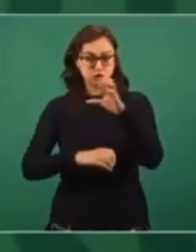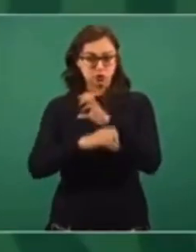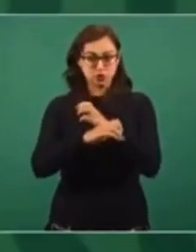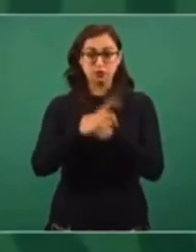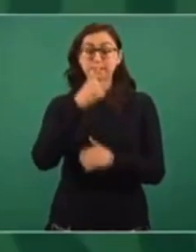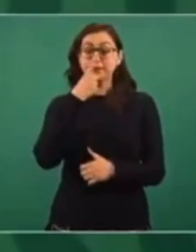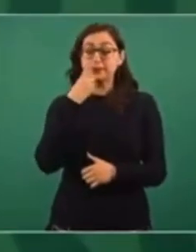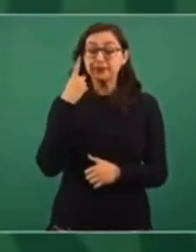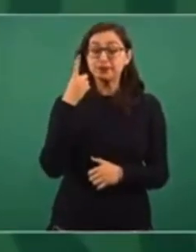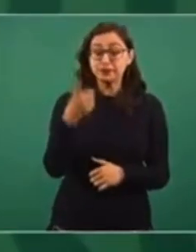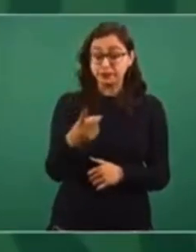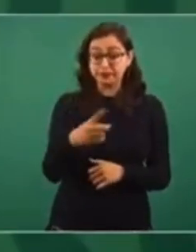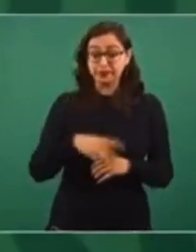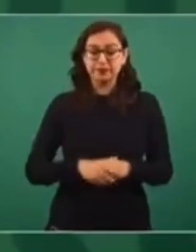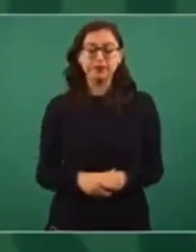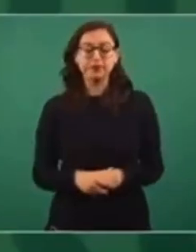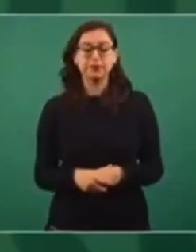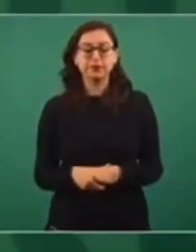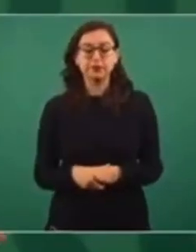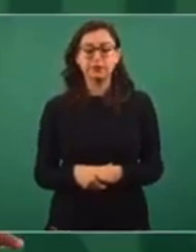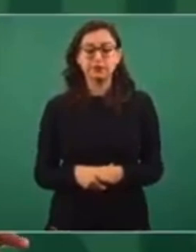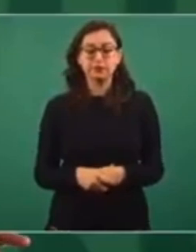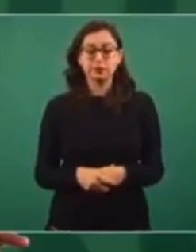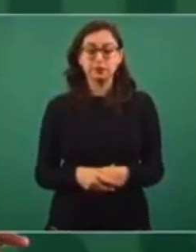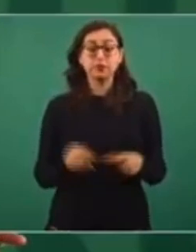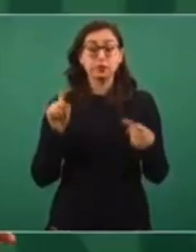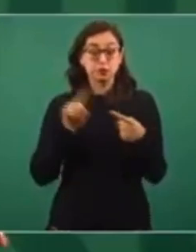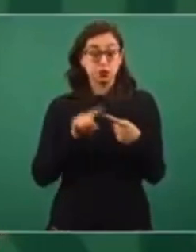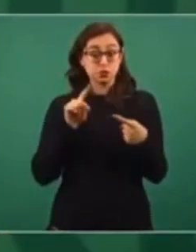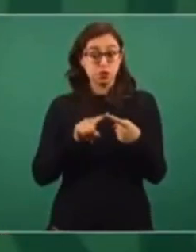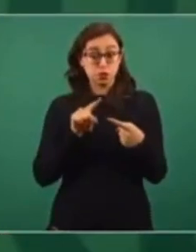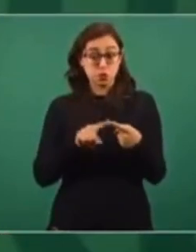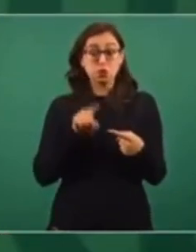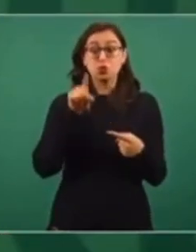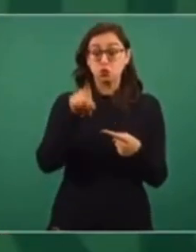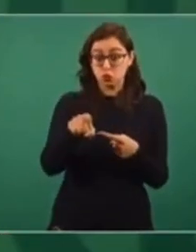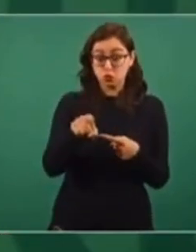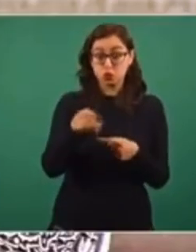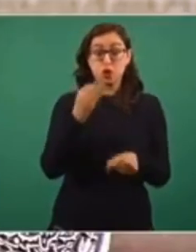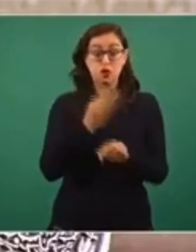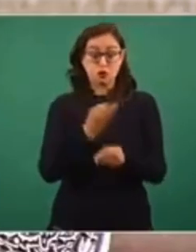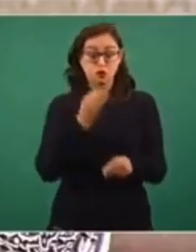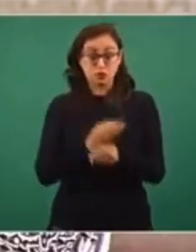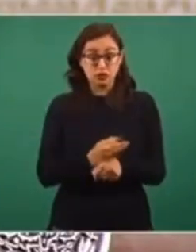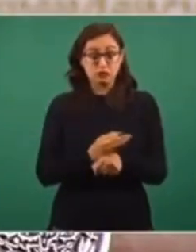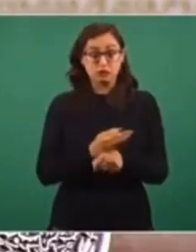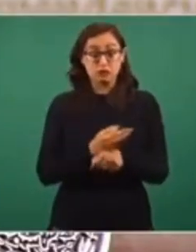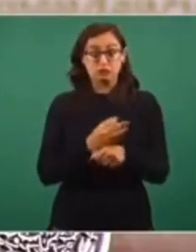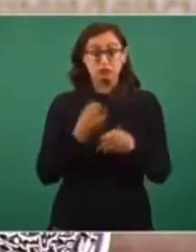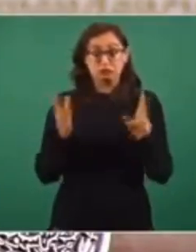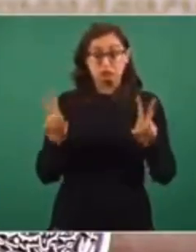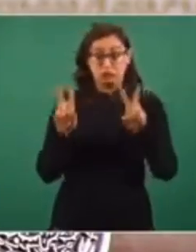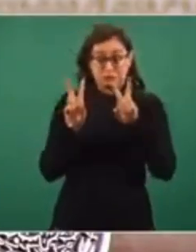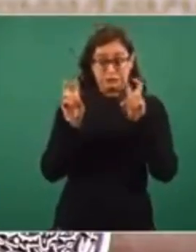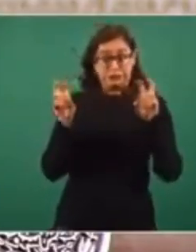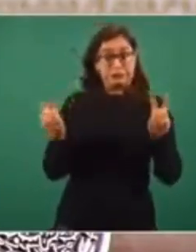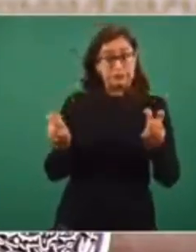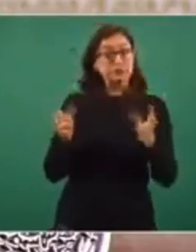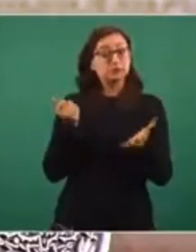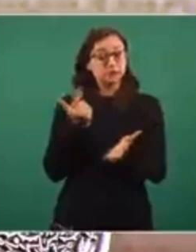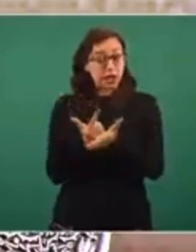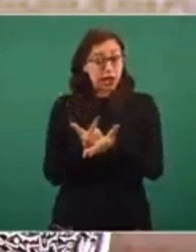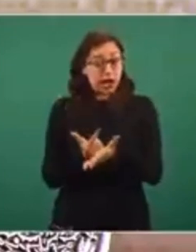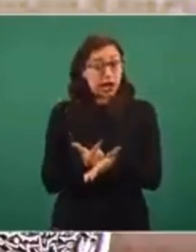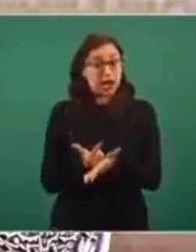precisa. Número uno, tú estás haciendo una manifestación grave sobre unos hechos que,